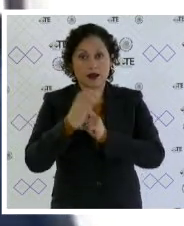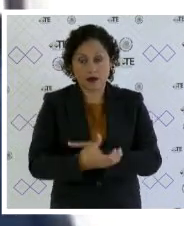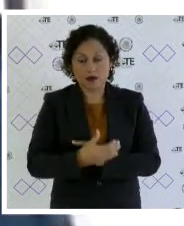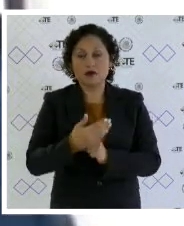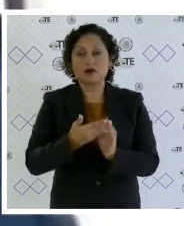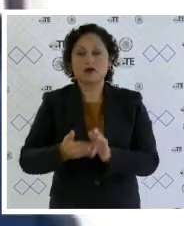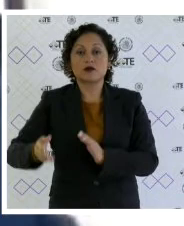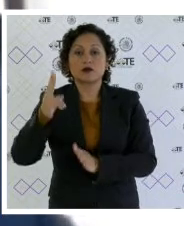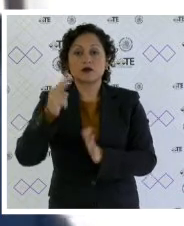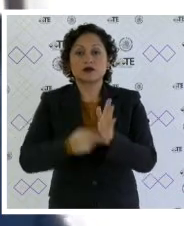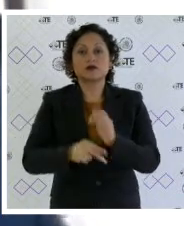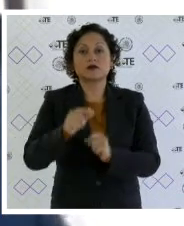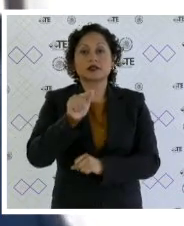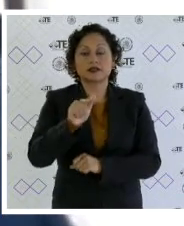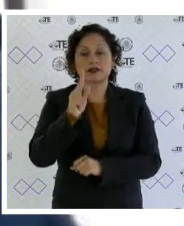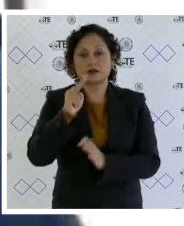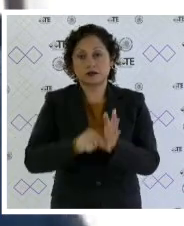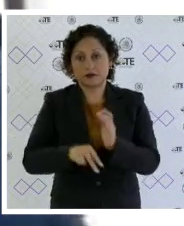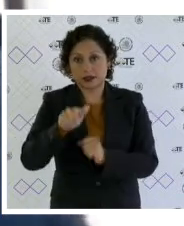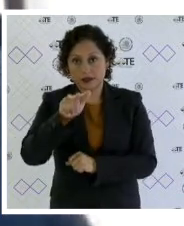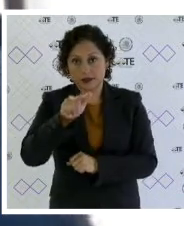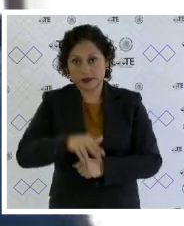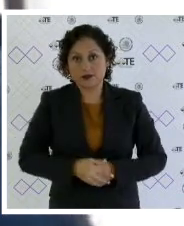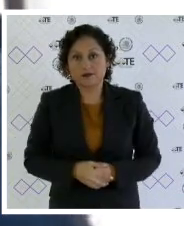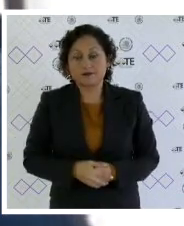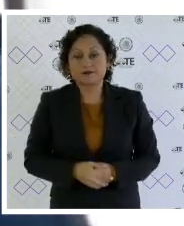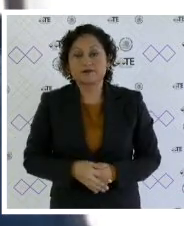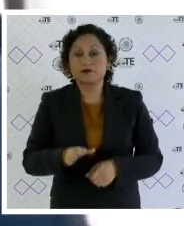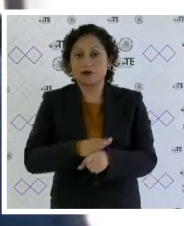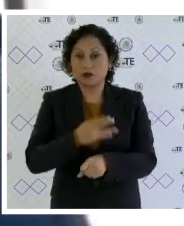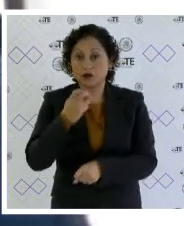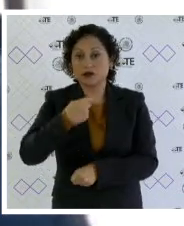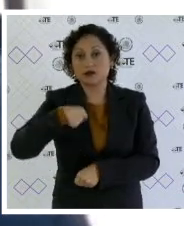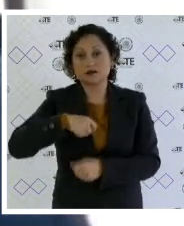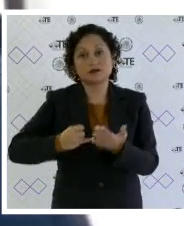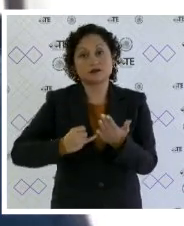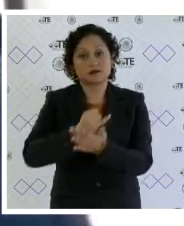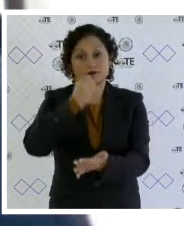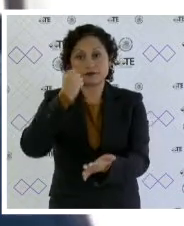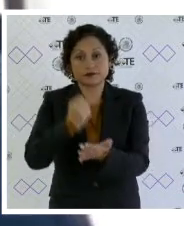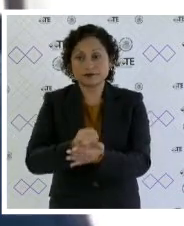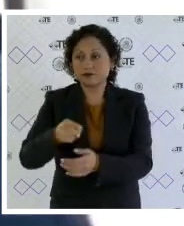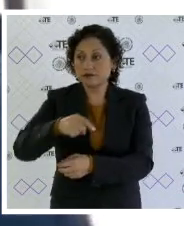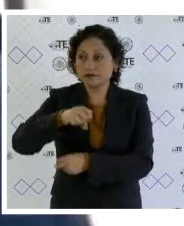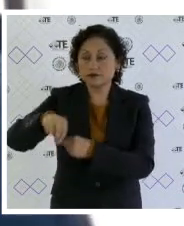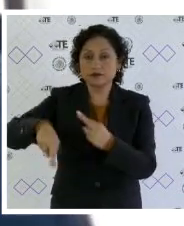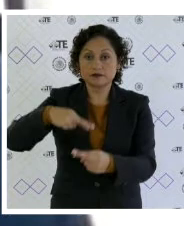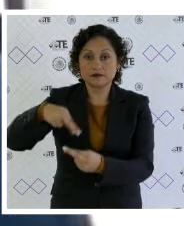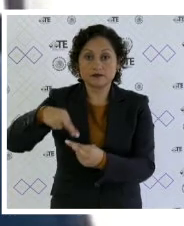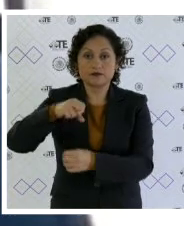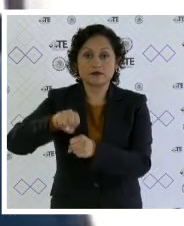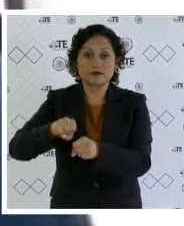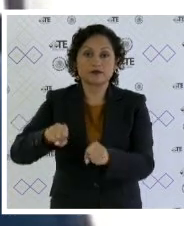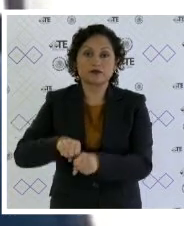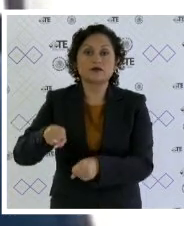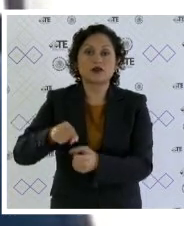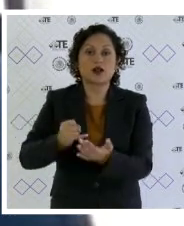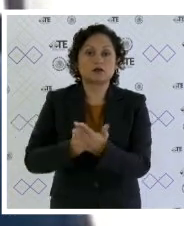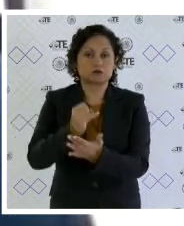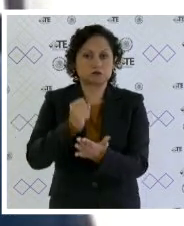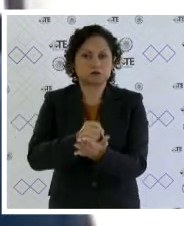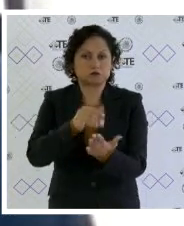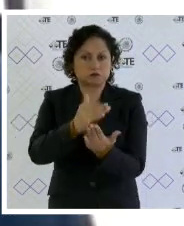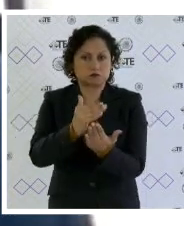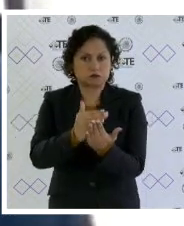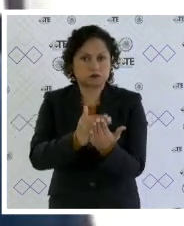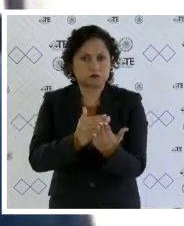2017-2018 por lo anterior se concluye que la sentencia de la sala regional contiene un criterio claro sobre